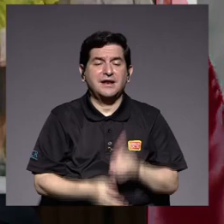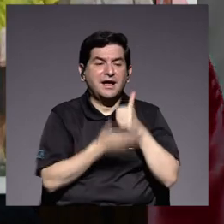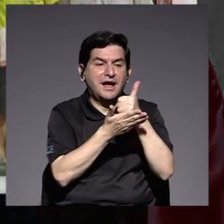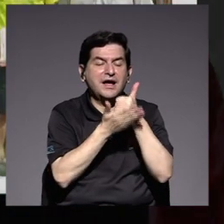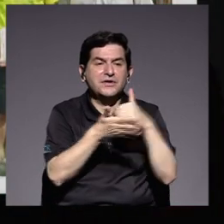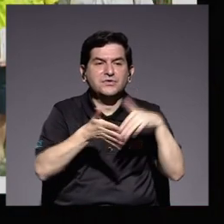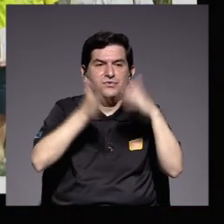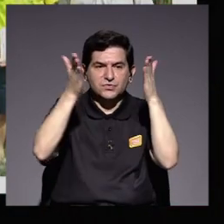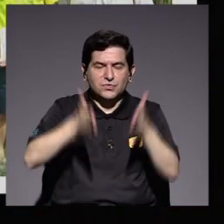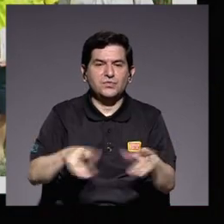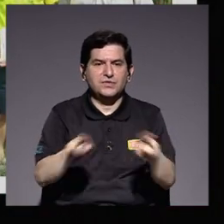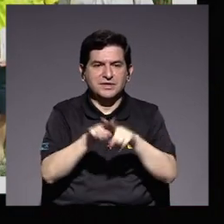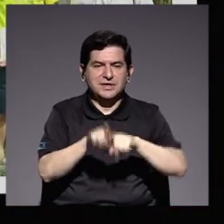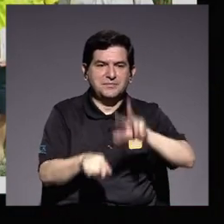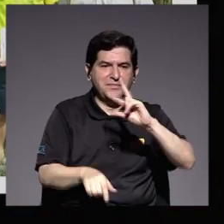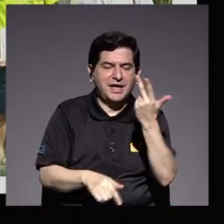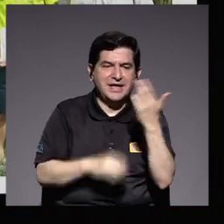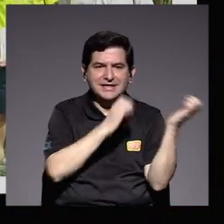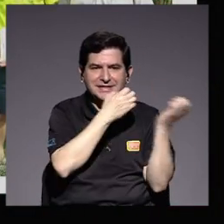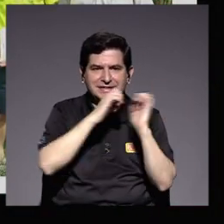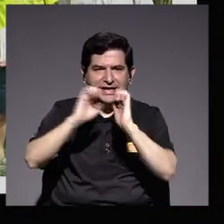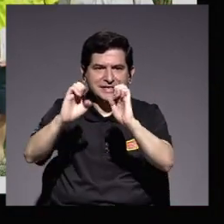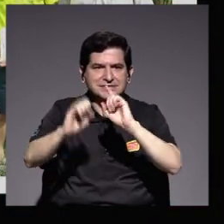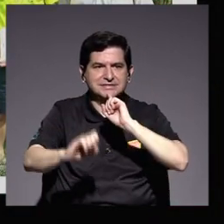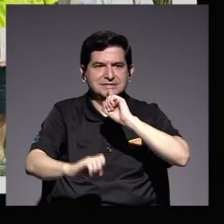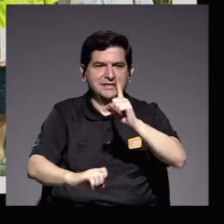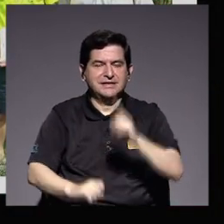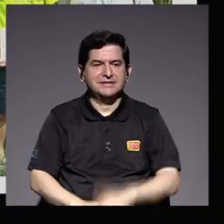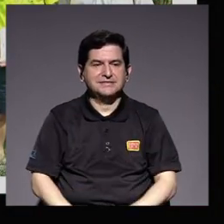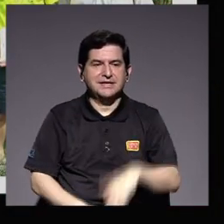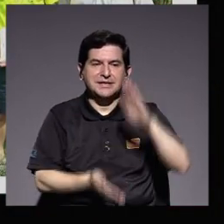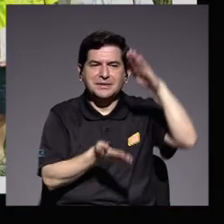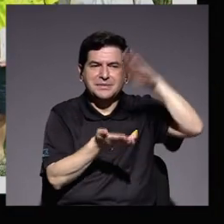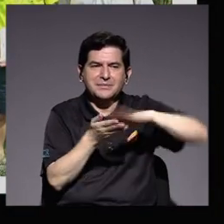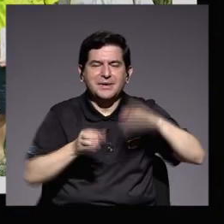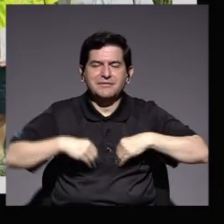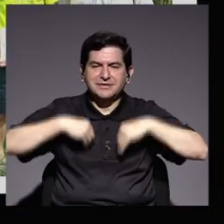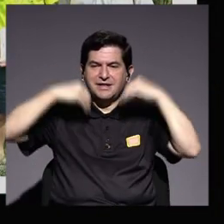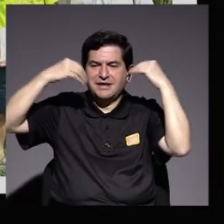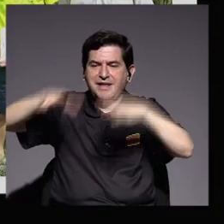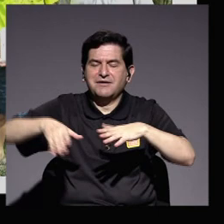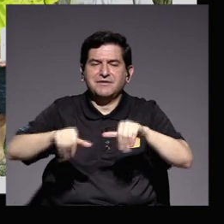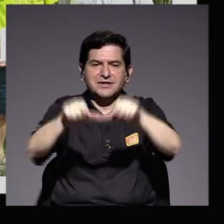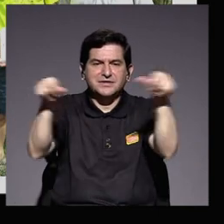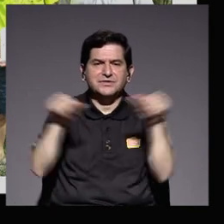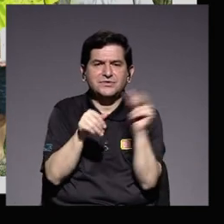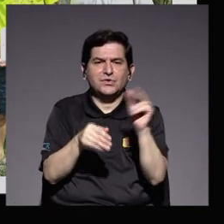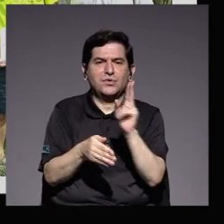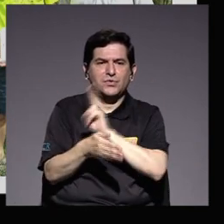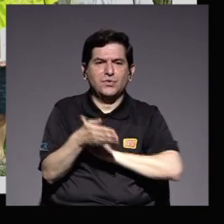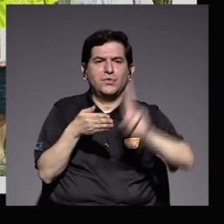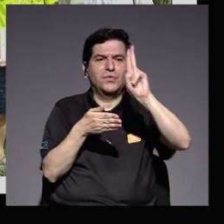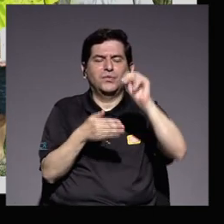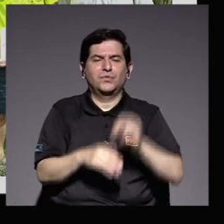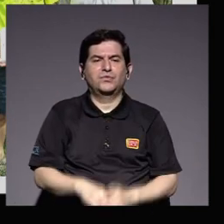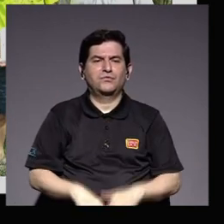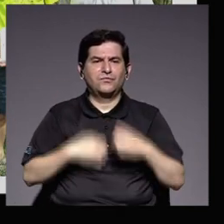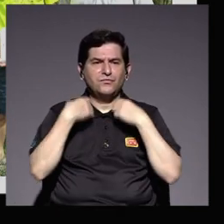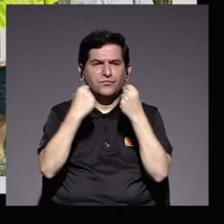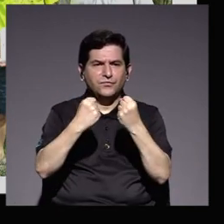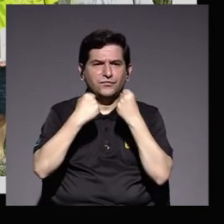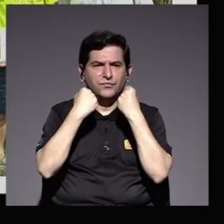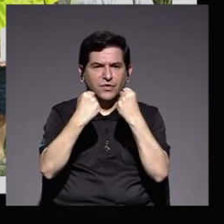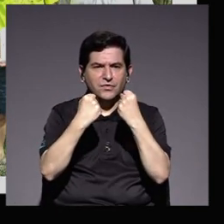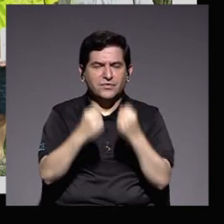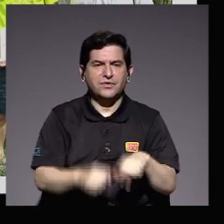y la tercera estrategia que le señalaba para minimizar el abandono de las obras universitarias es fortalecer